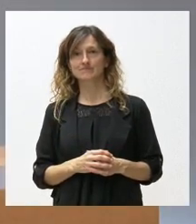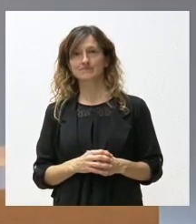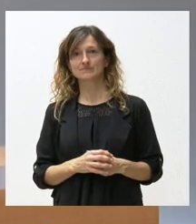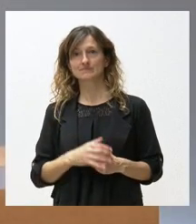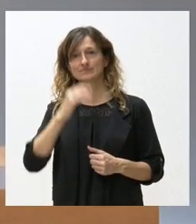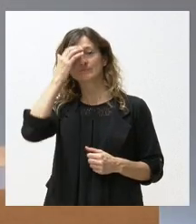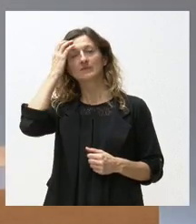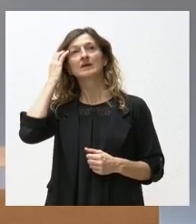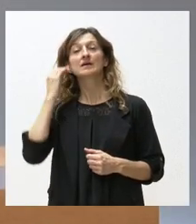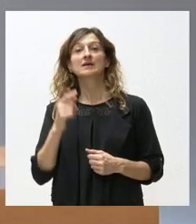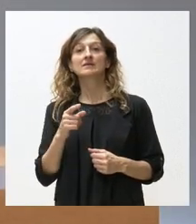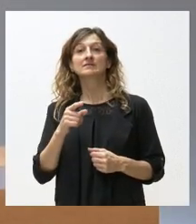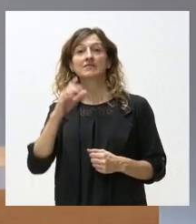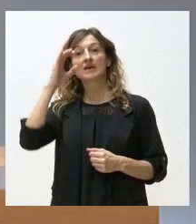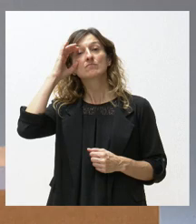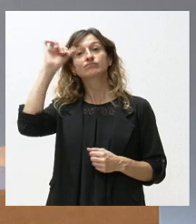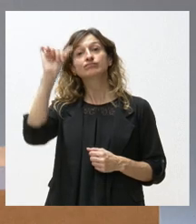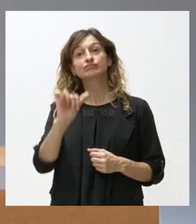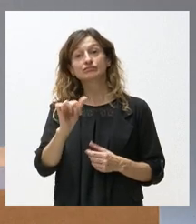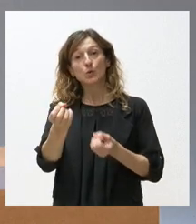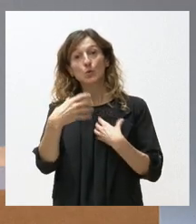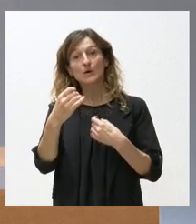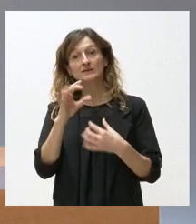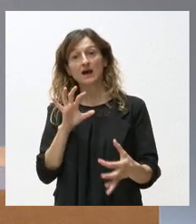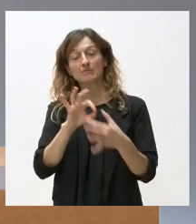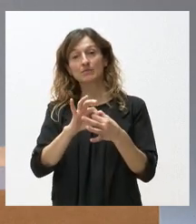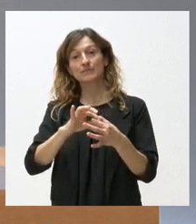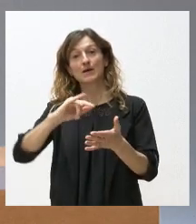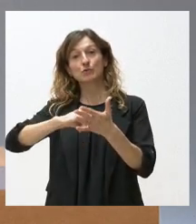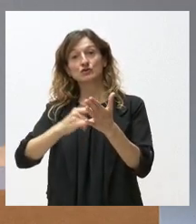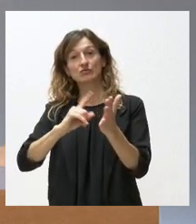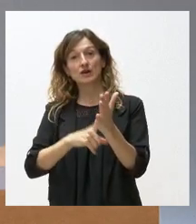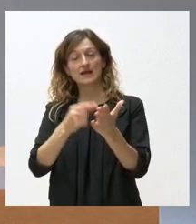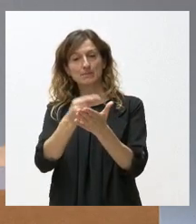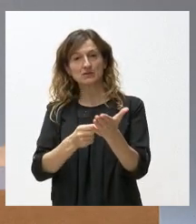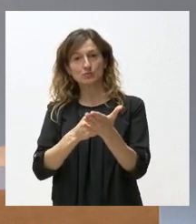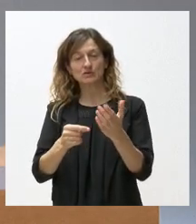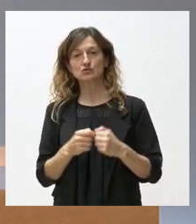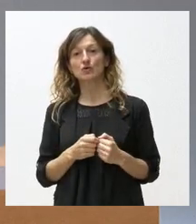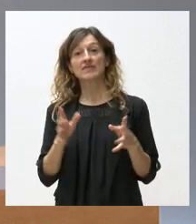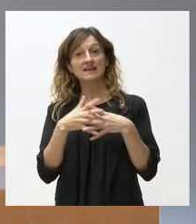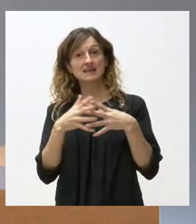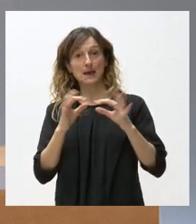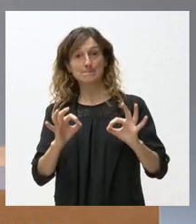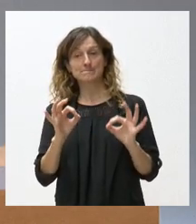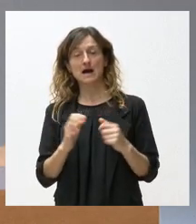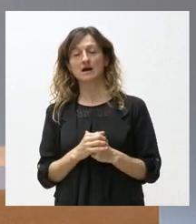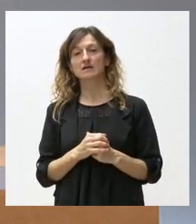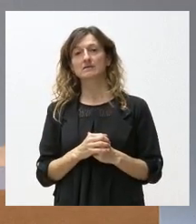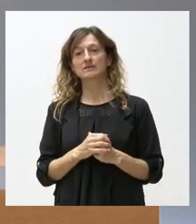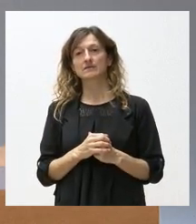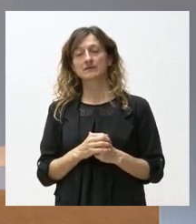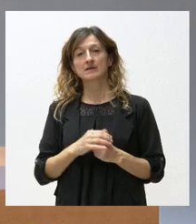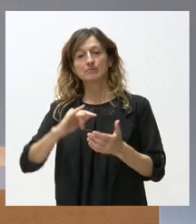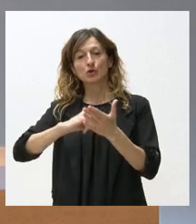una derivada de todo esto que nos está contando sobre el proyecto de ley de presupuestos este esquema de no llevaré el